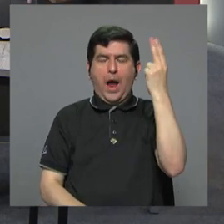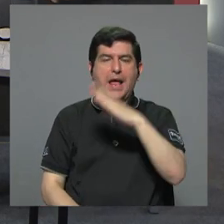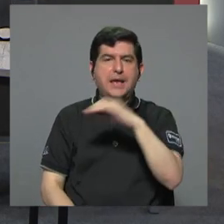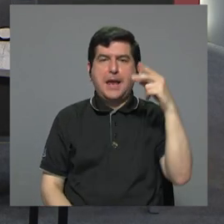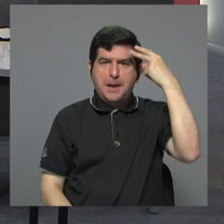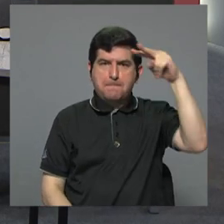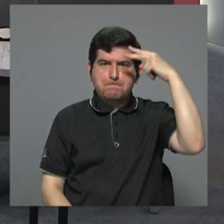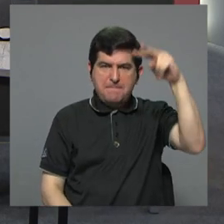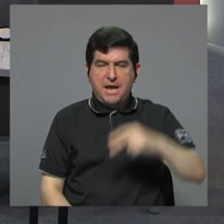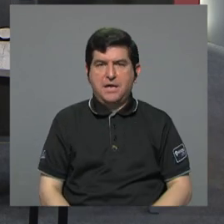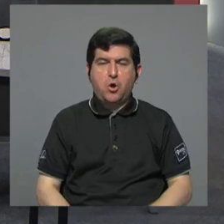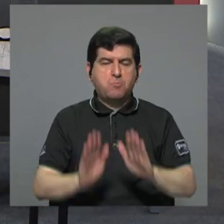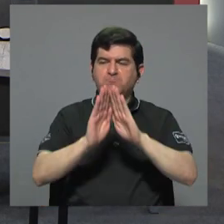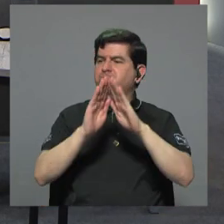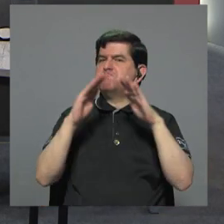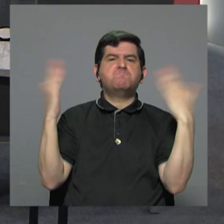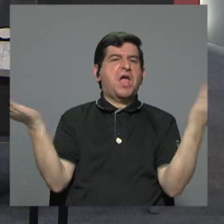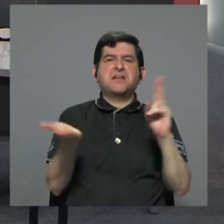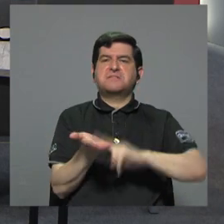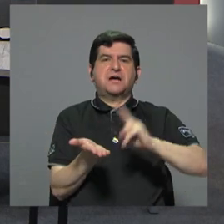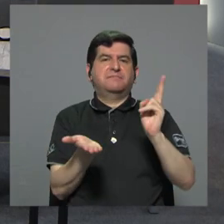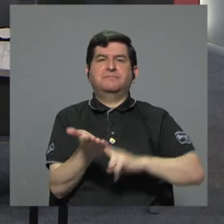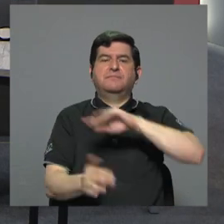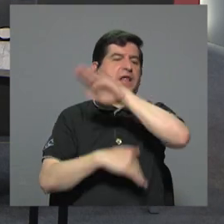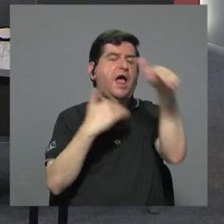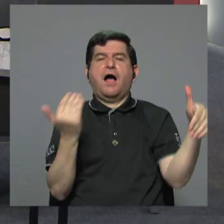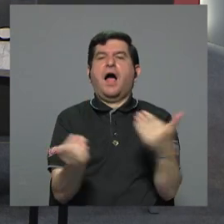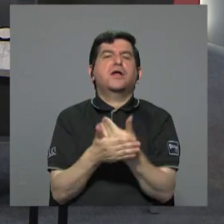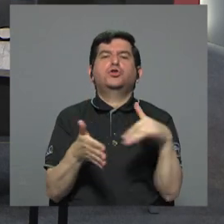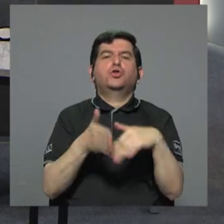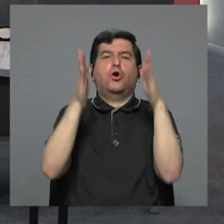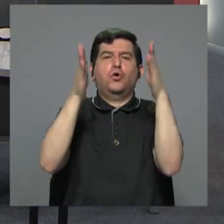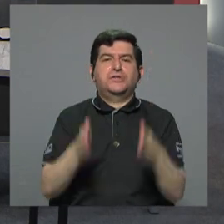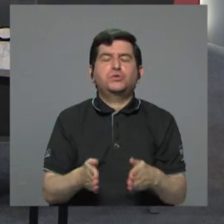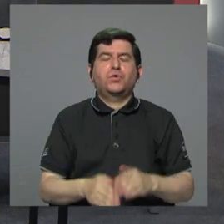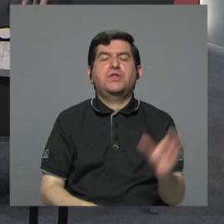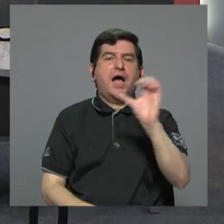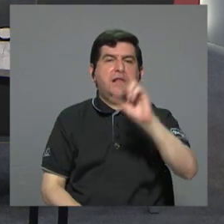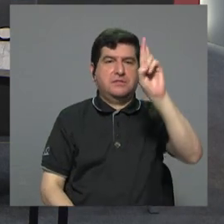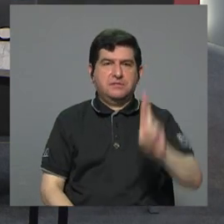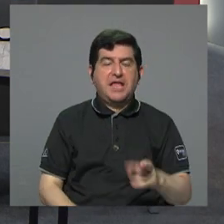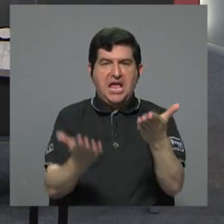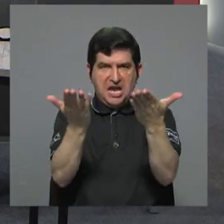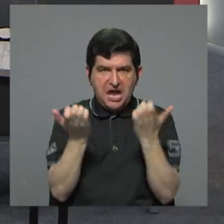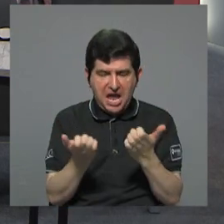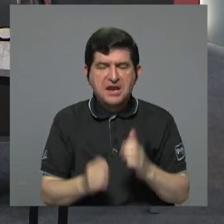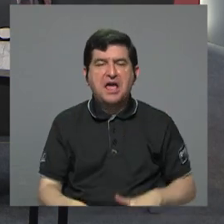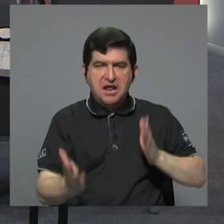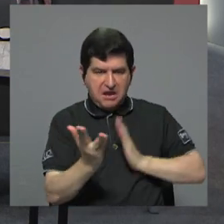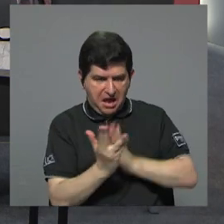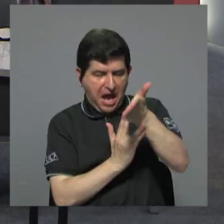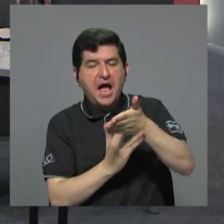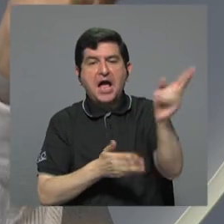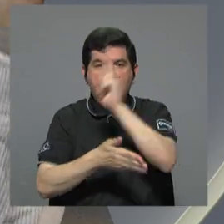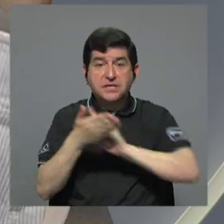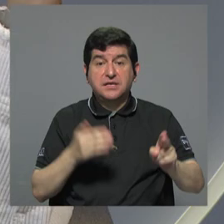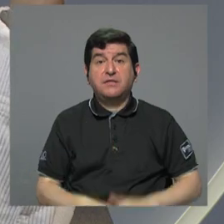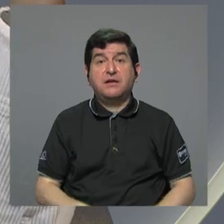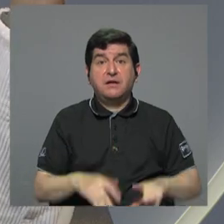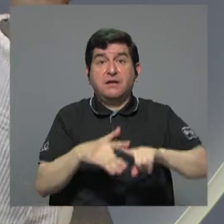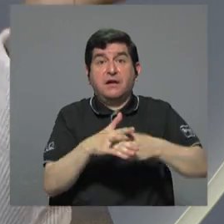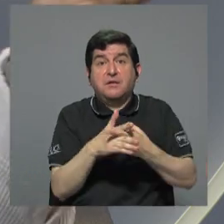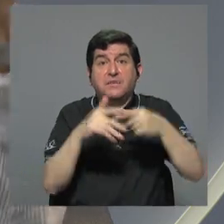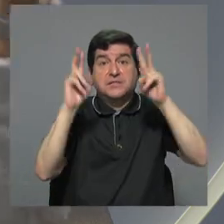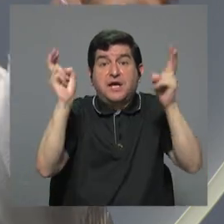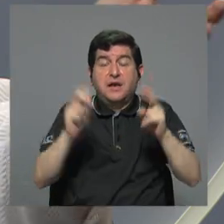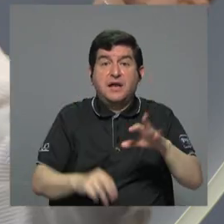México abierta la matrícula a todos los estudiantes de Costa Rica que quieran entrar a las universidades bueno tendrían que empezar por el